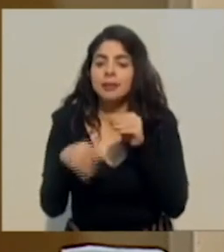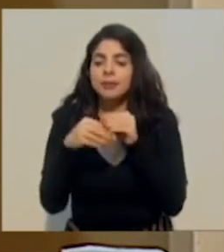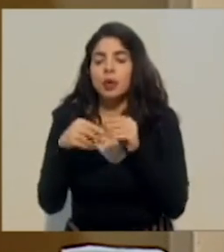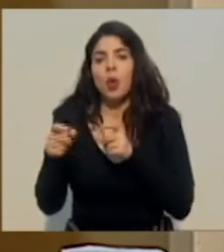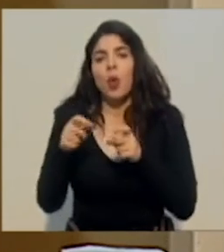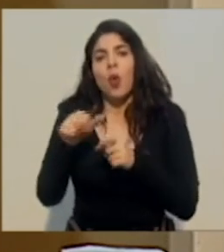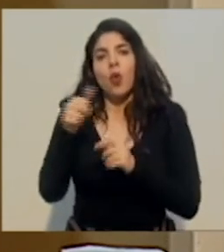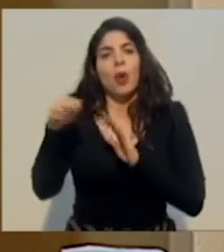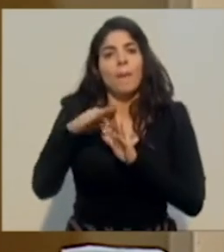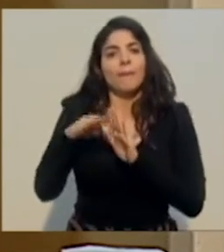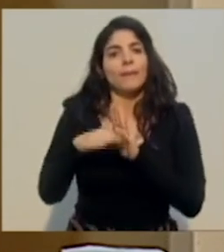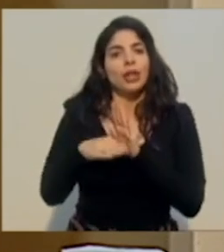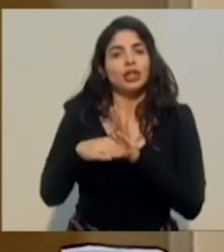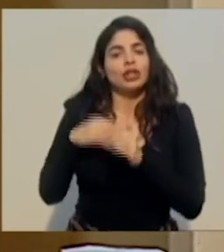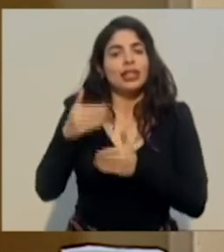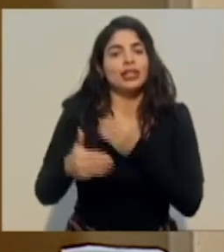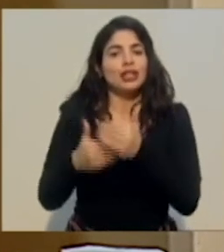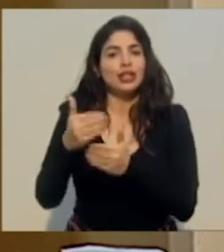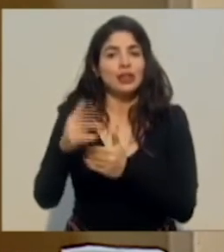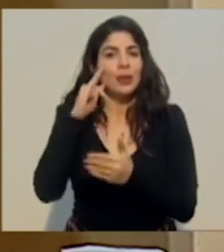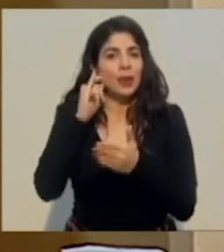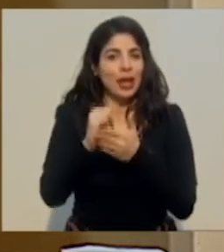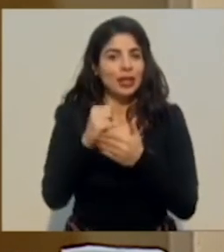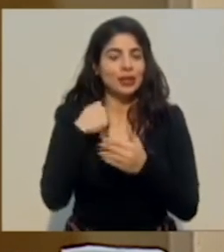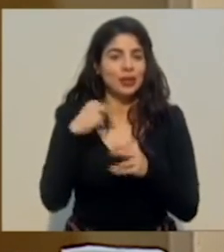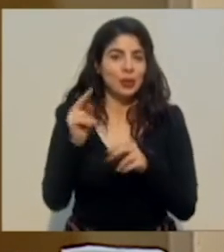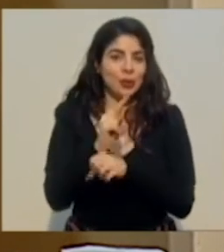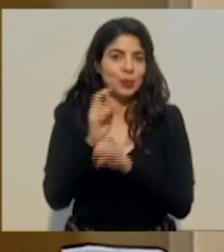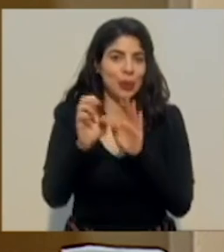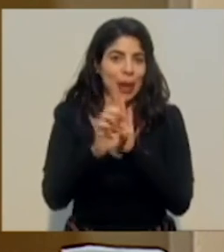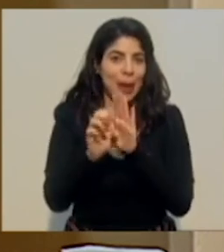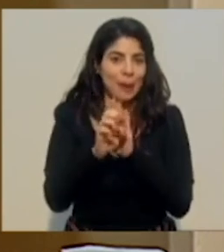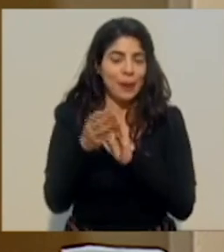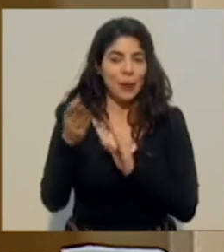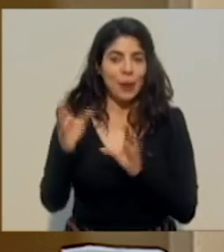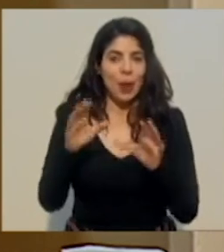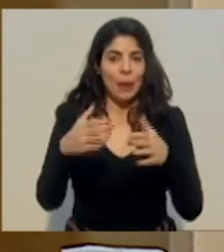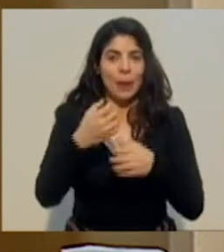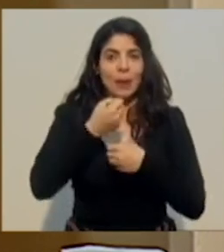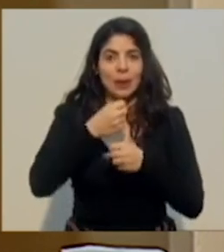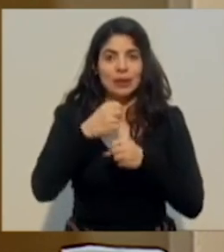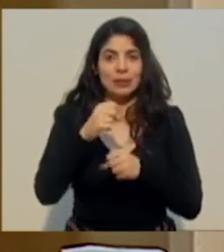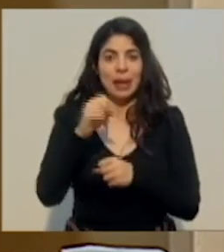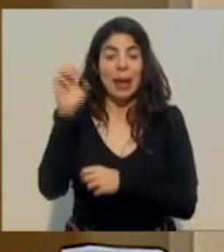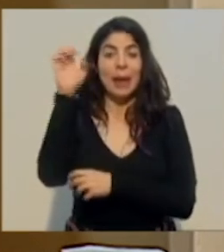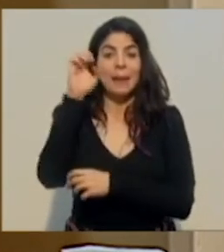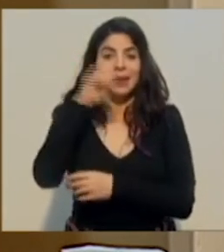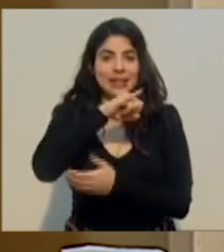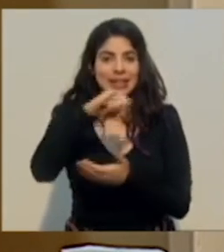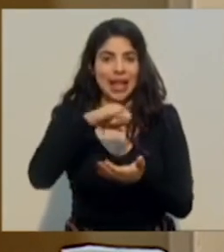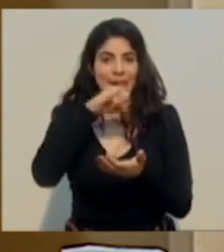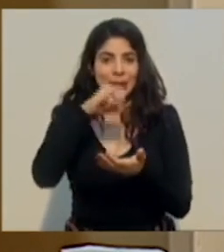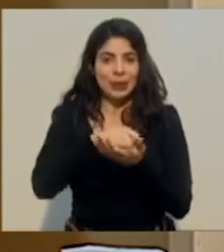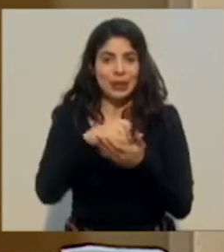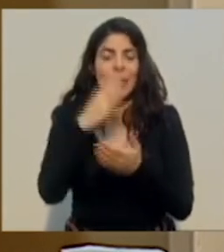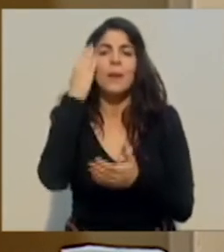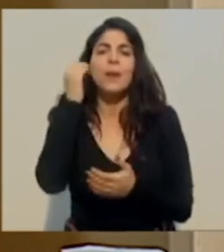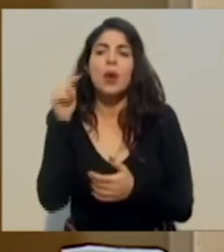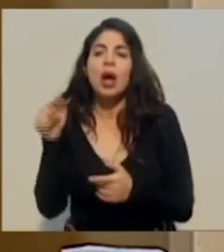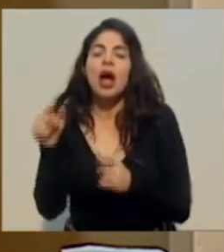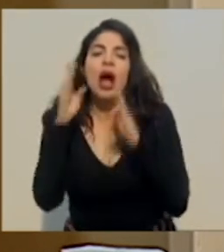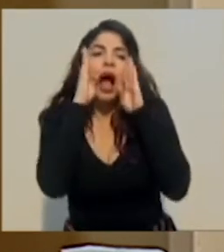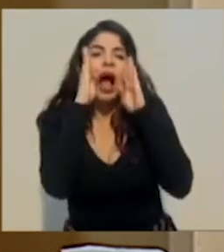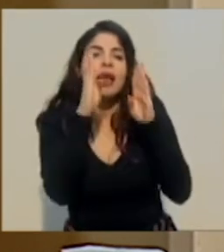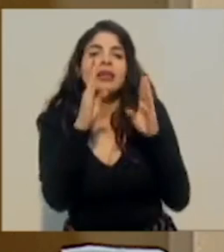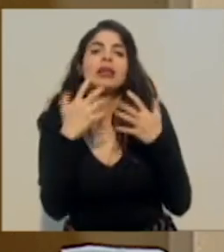por eso hablo particularmente, uso como ejemplo el caso del Comité Municipal de Emergencias de San José, de abordajes a nivel